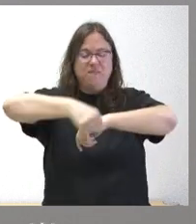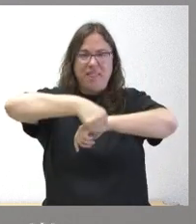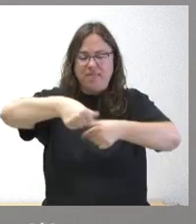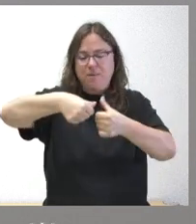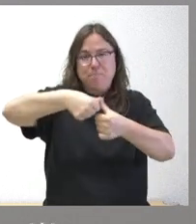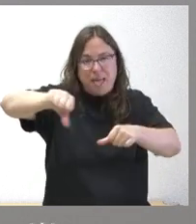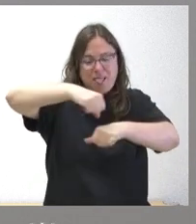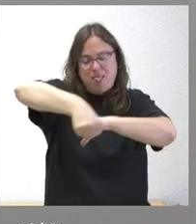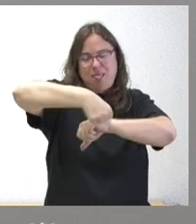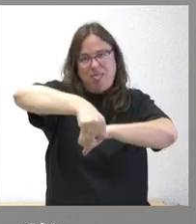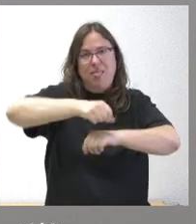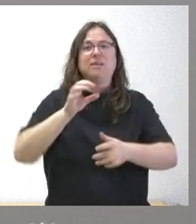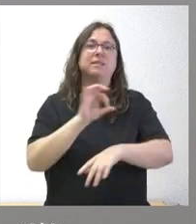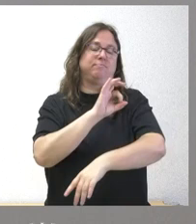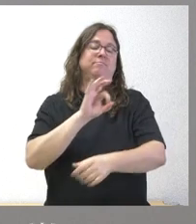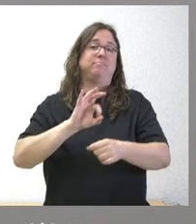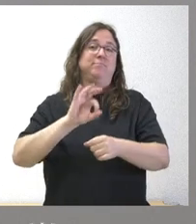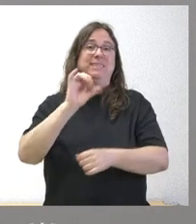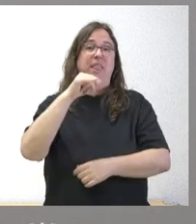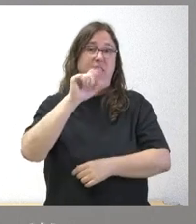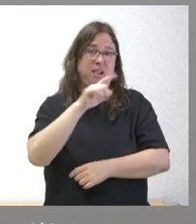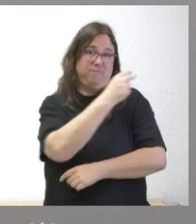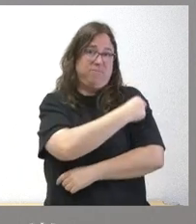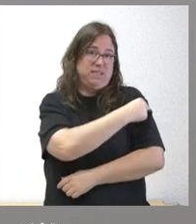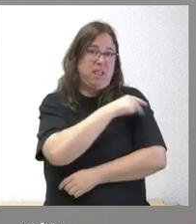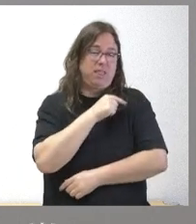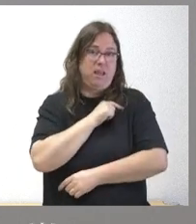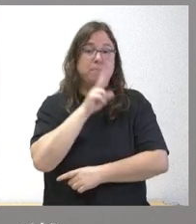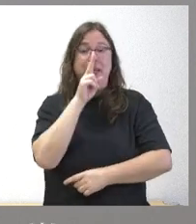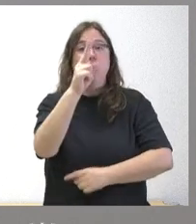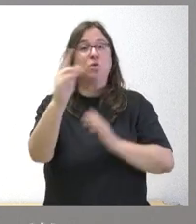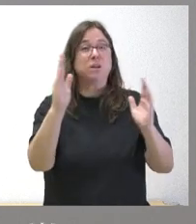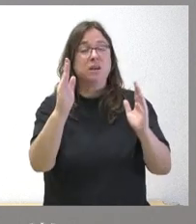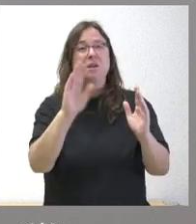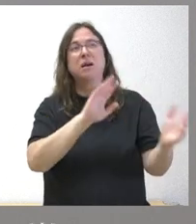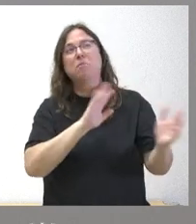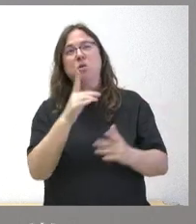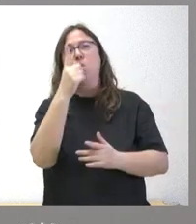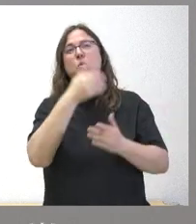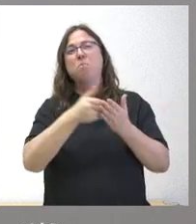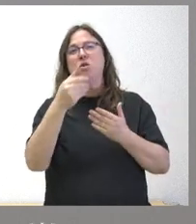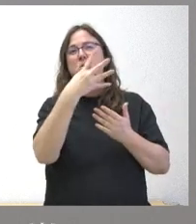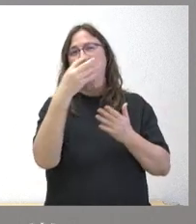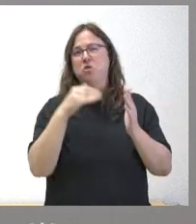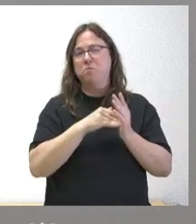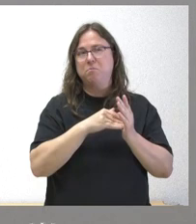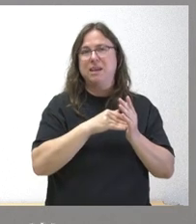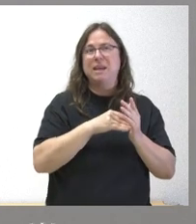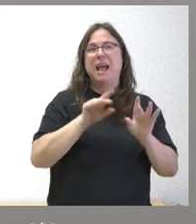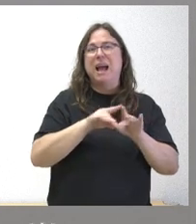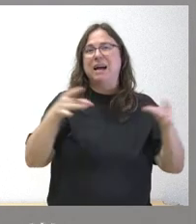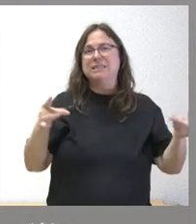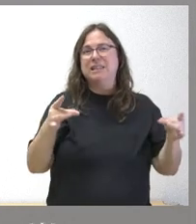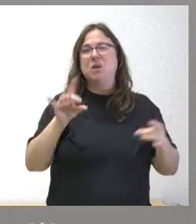SACIL. Esto es en dos años. Con cargo al acuerdo marco es algo más de 1.700.000 y al catálogo centralizado algo más de 15.000